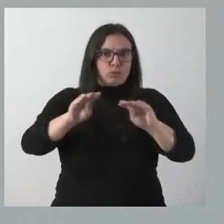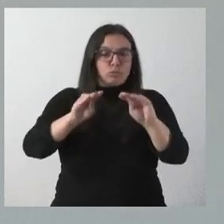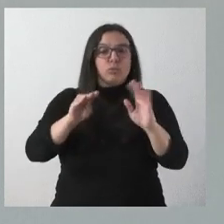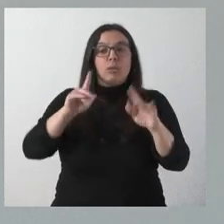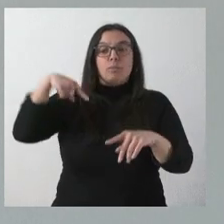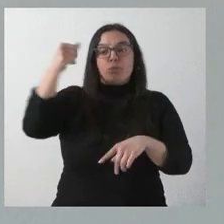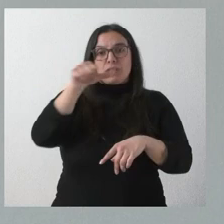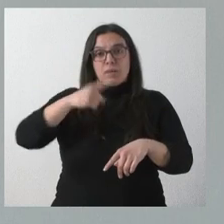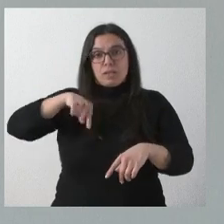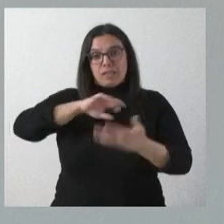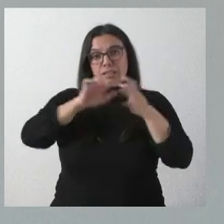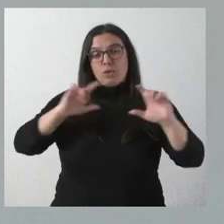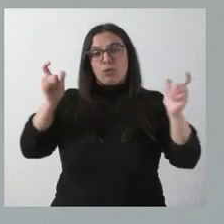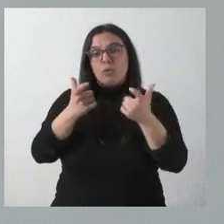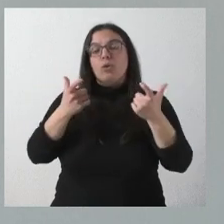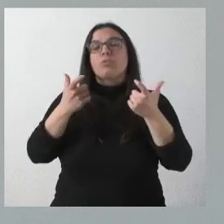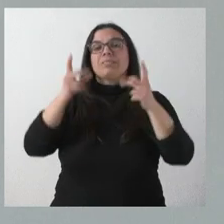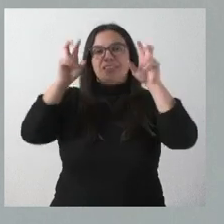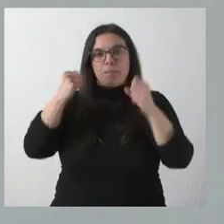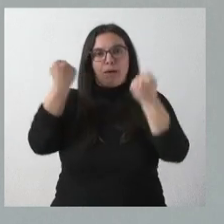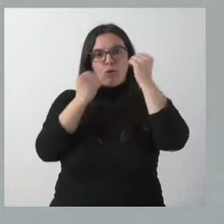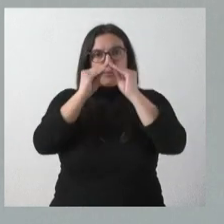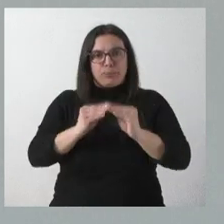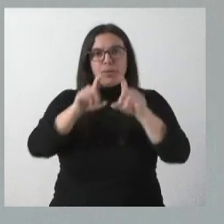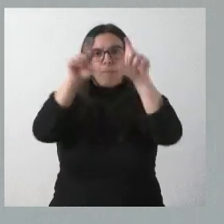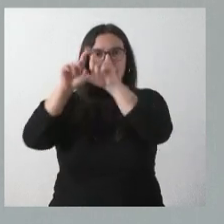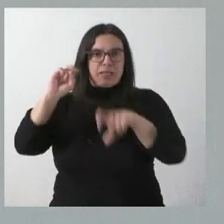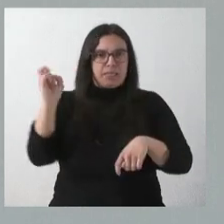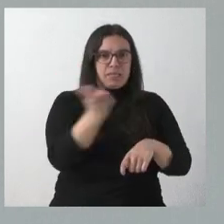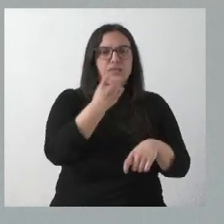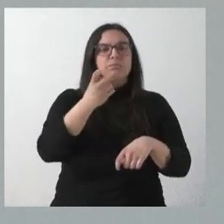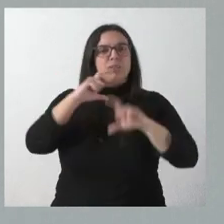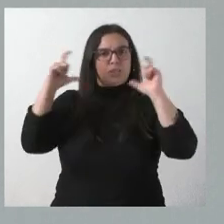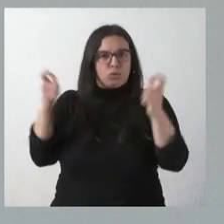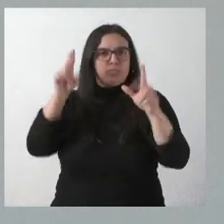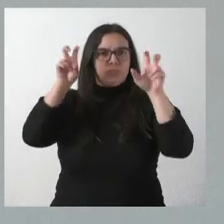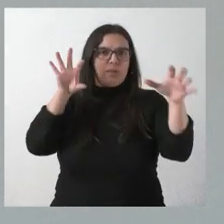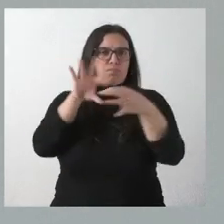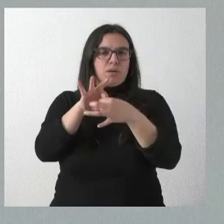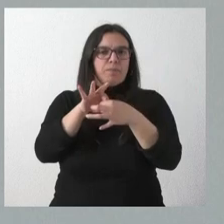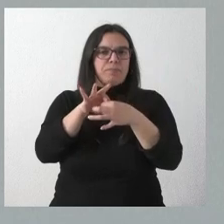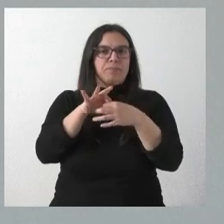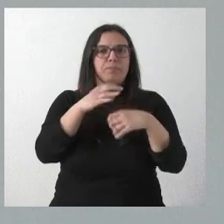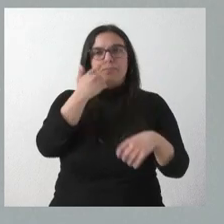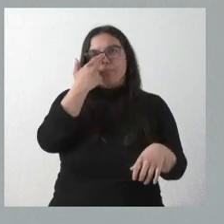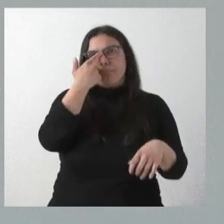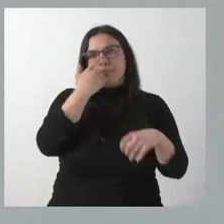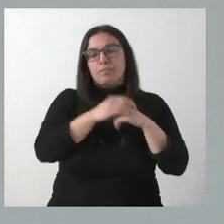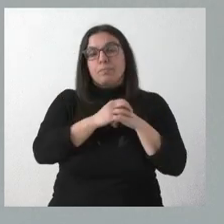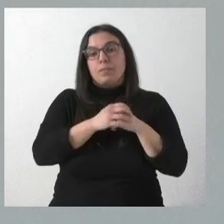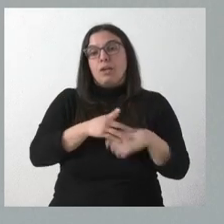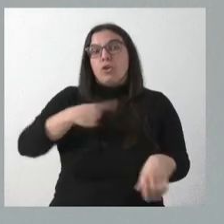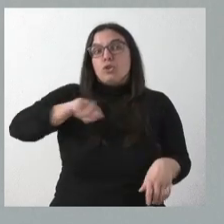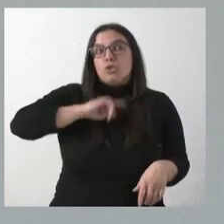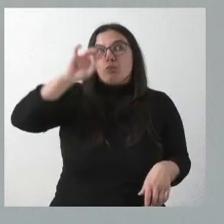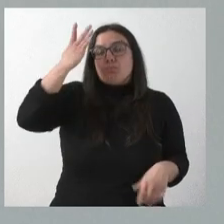reuniremos en Castilla y León en el ámbito de la mesa de la automoción. Tendremos una buena reunión en relación con este sentido, una nueva reunión. Y nuestra idea